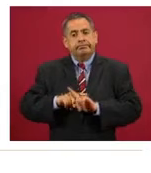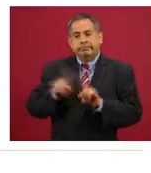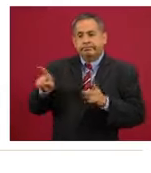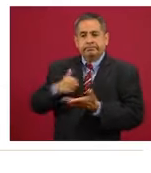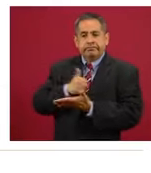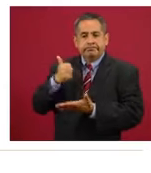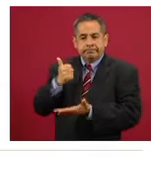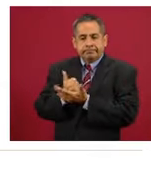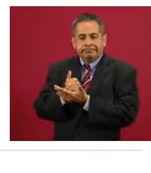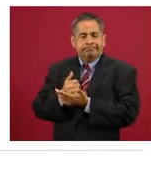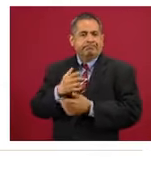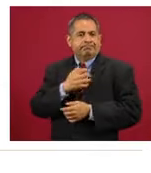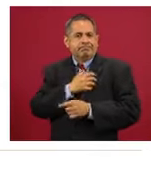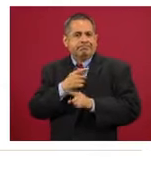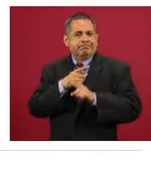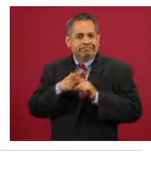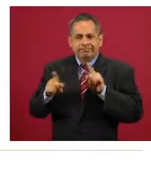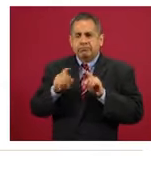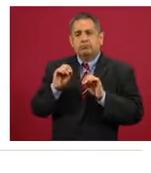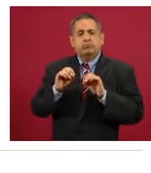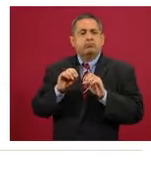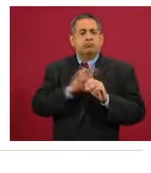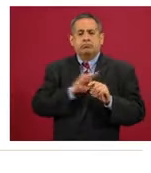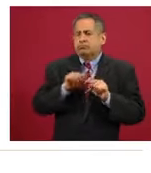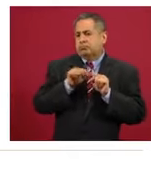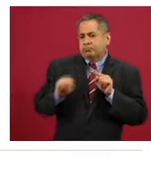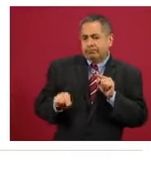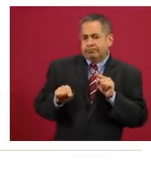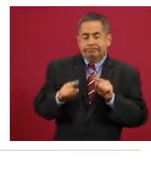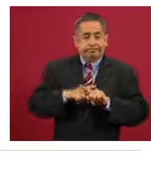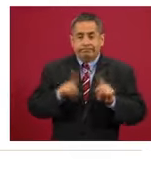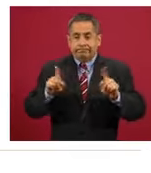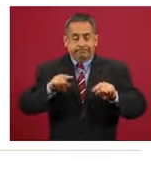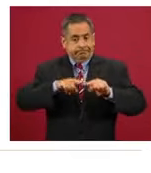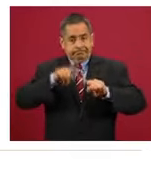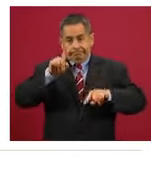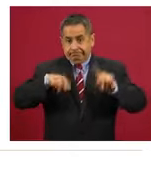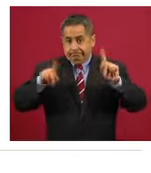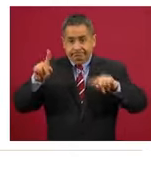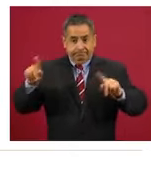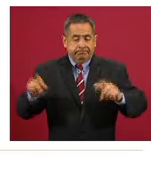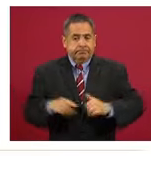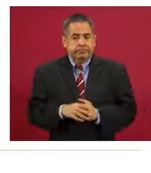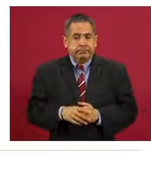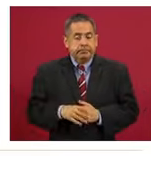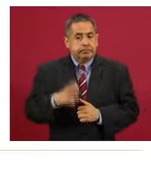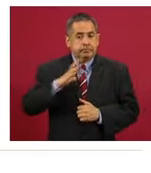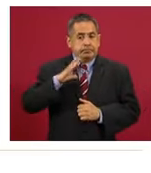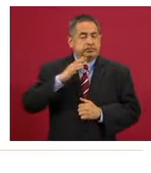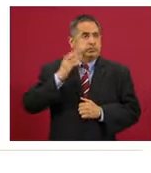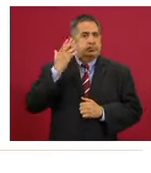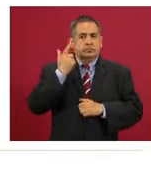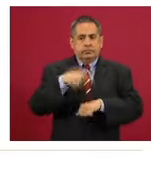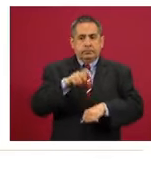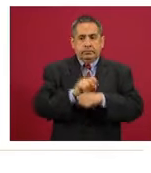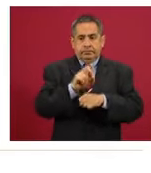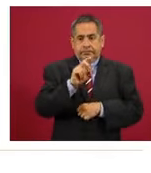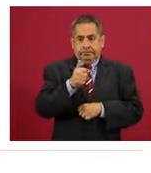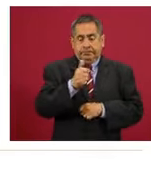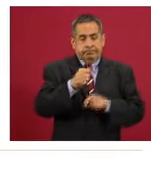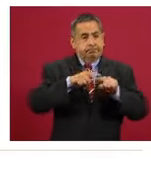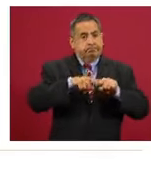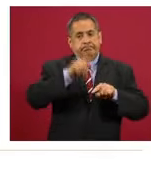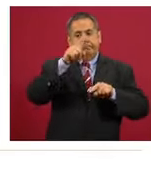estado y otros municipios más dispersos. Lo que podemos ver es fluctuaciones. Llegó un punto máximo en la semana 36